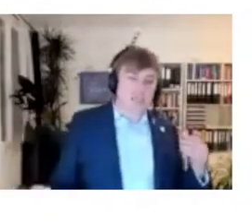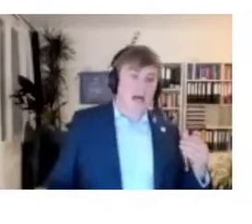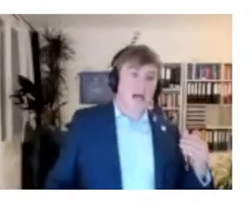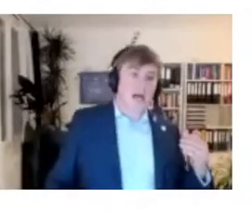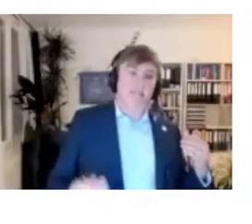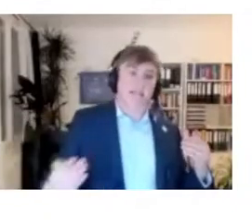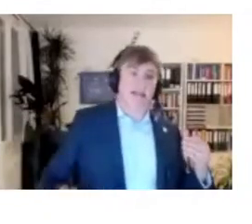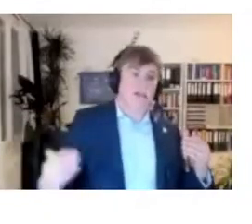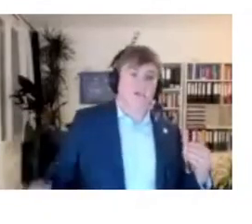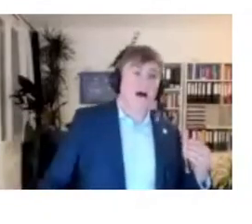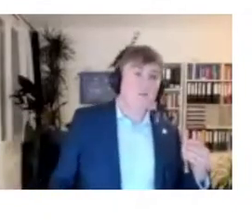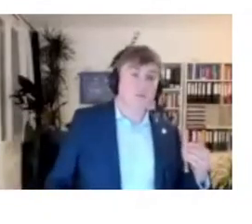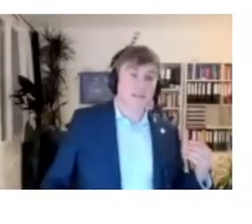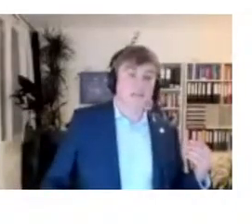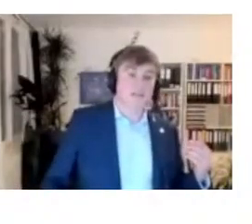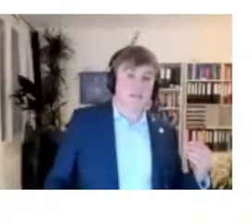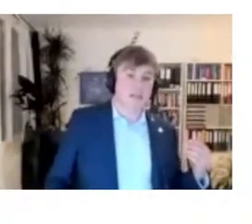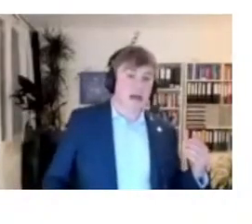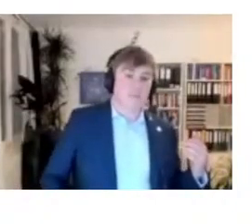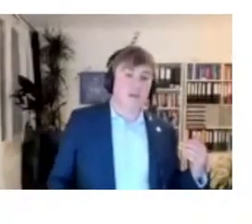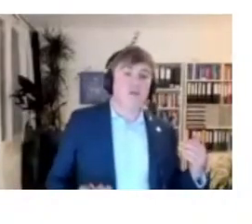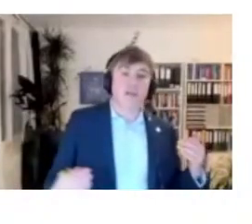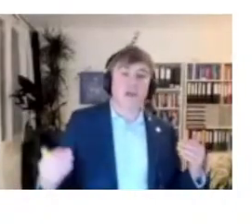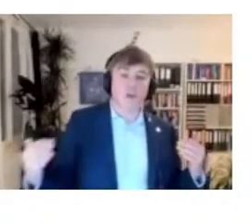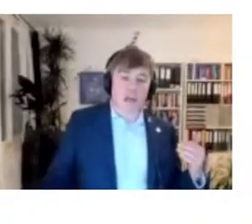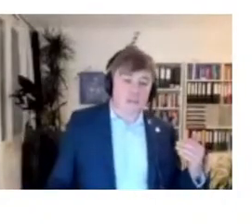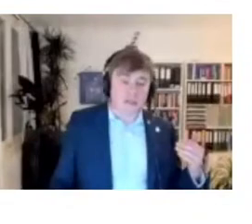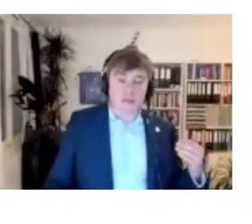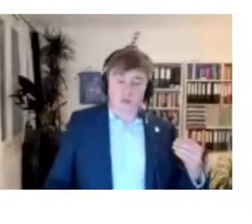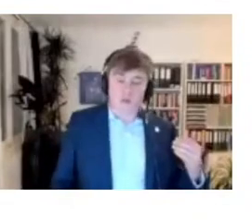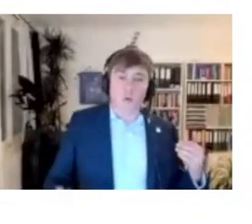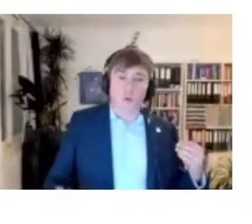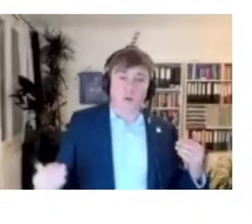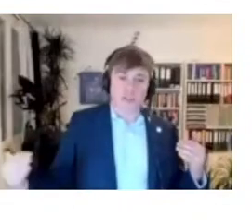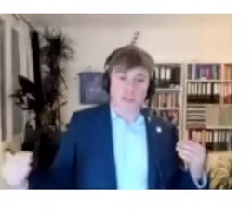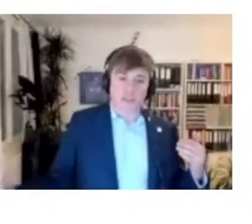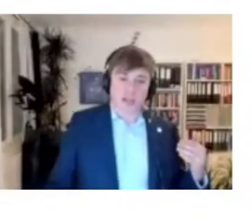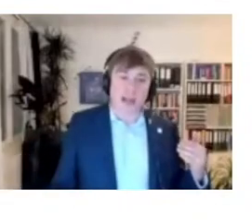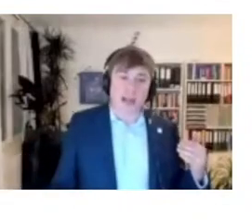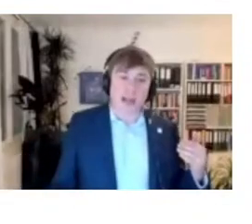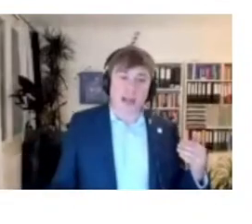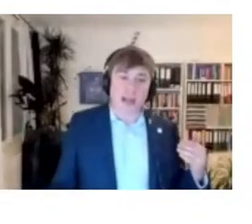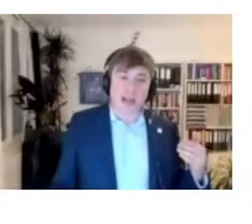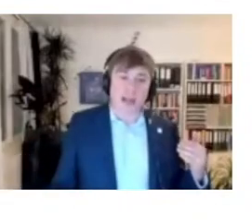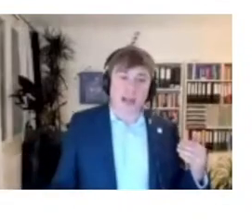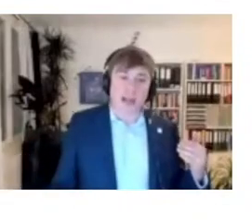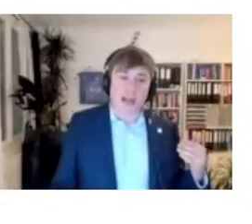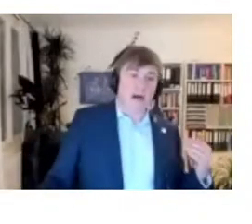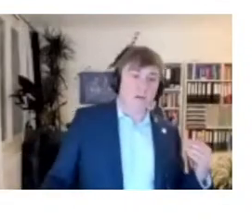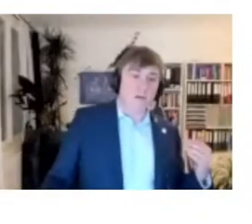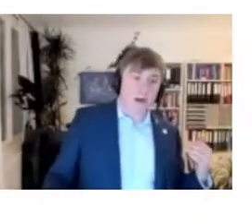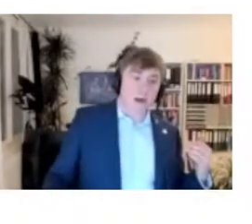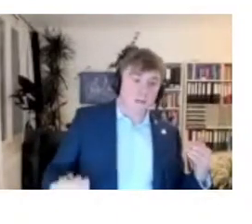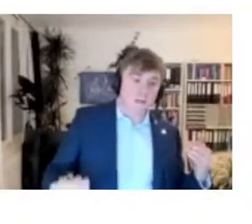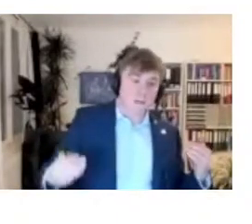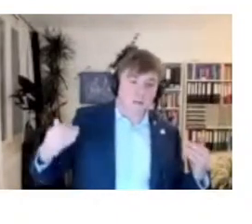canadienses. Y ellos han encontrado que no evidencia para apoyar esa acción, que en